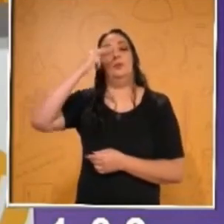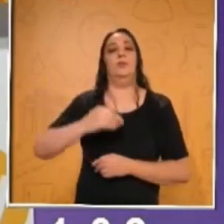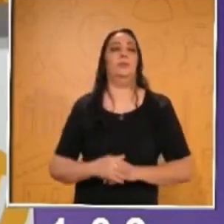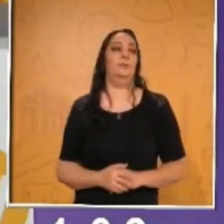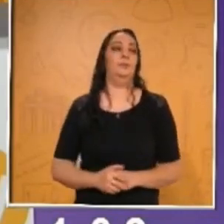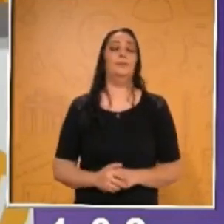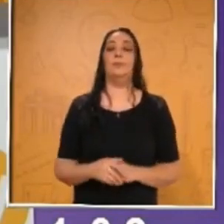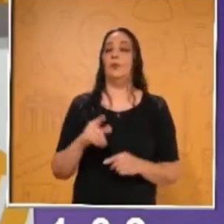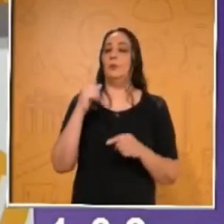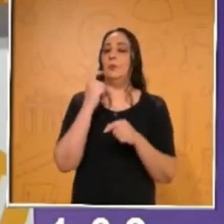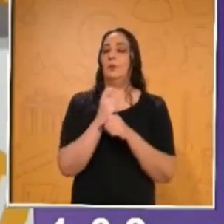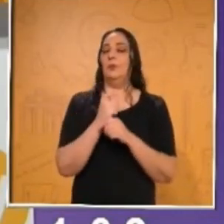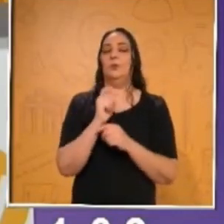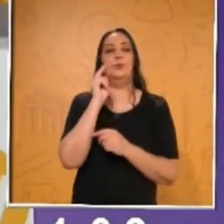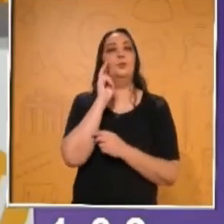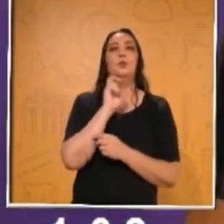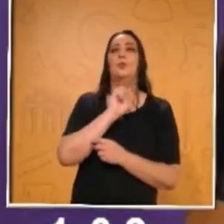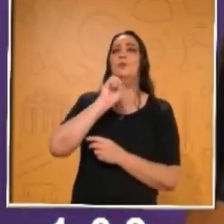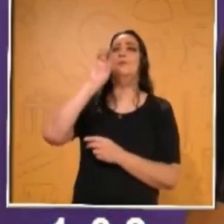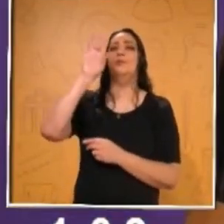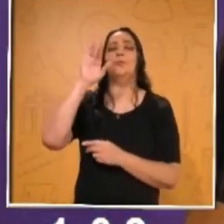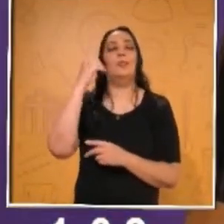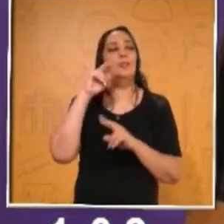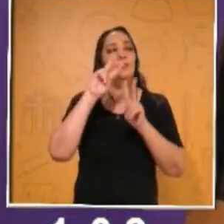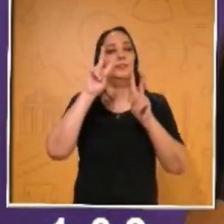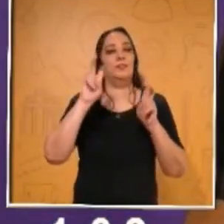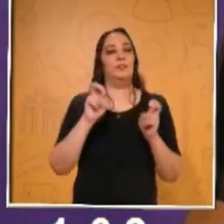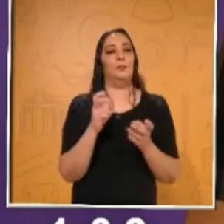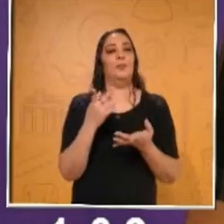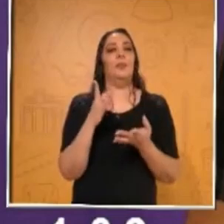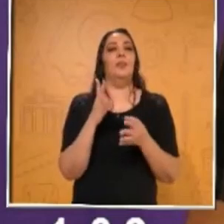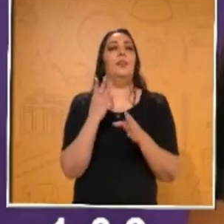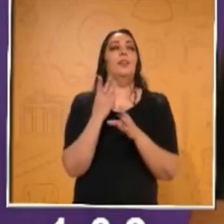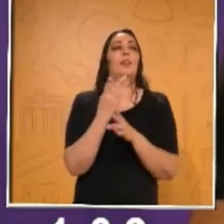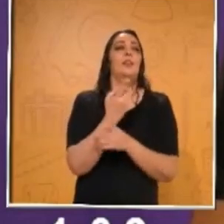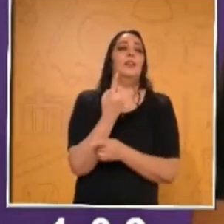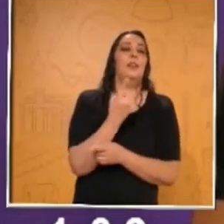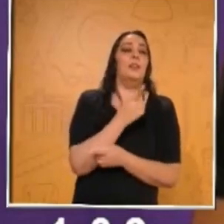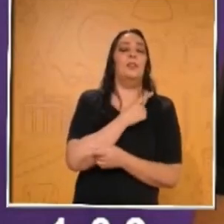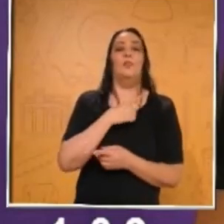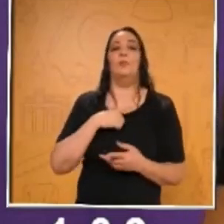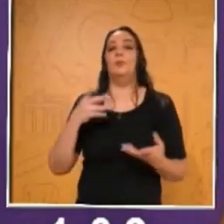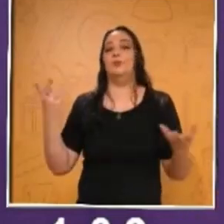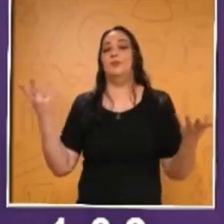Vamos a poner la primera diapositiva que corresponde a las medidas de higiene.